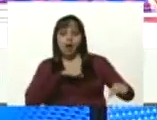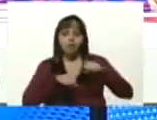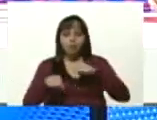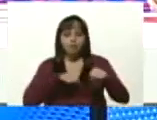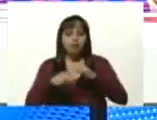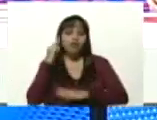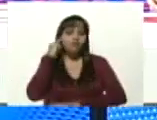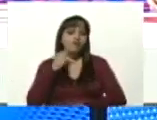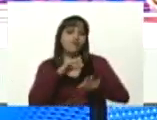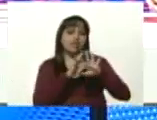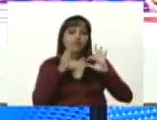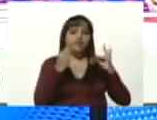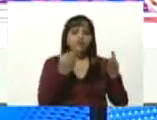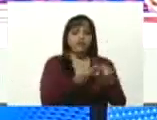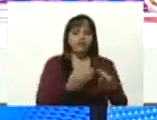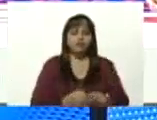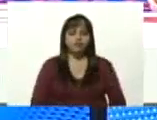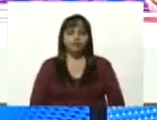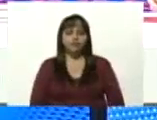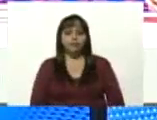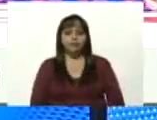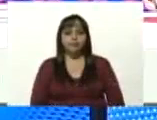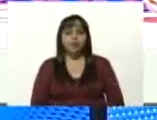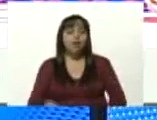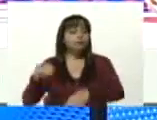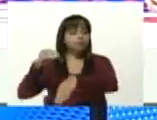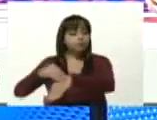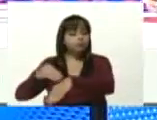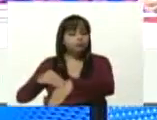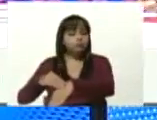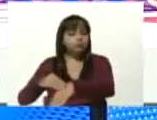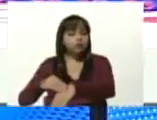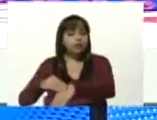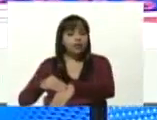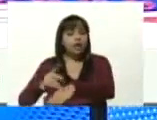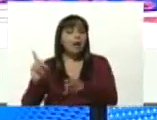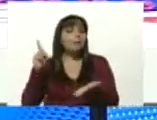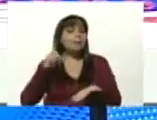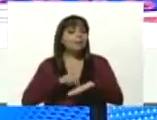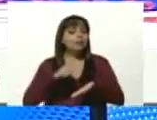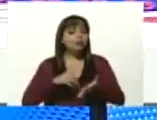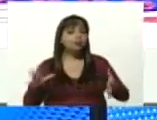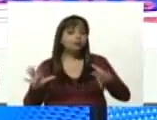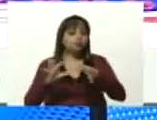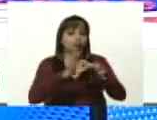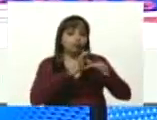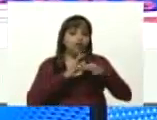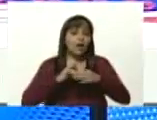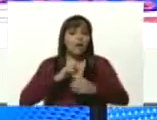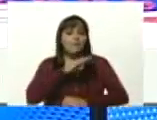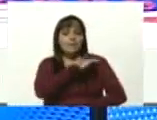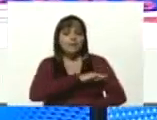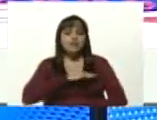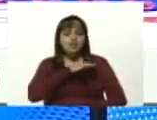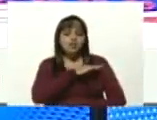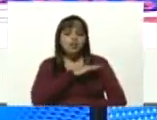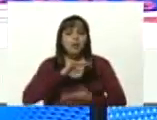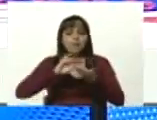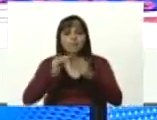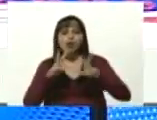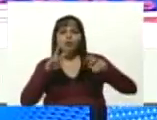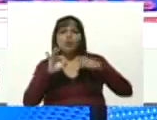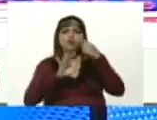bolivariano de familia y llamo a que se unan junto a la gran misión Barrio Nuevo Barrio Tricolor